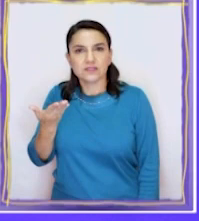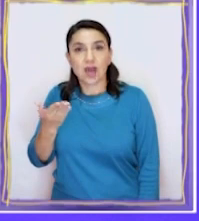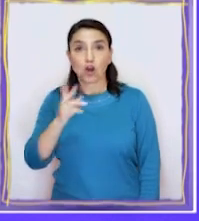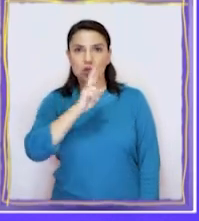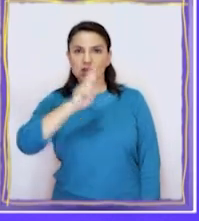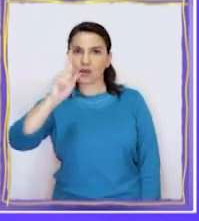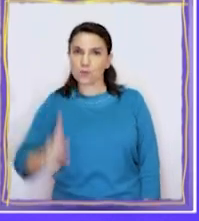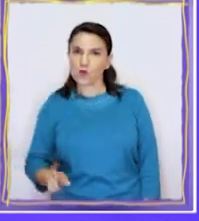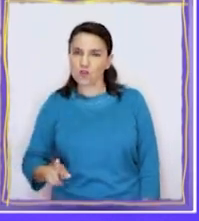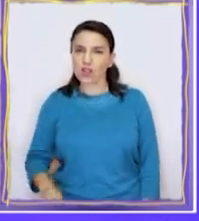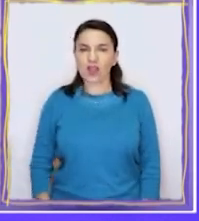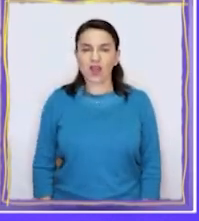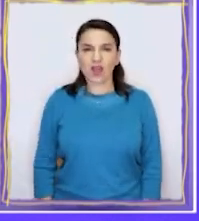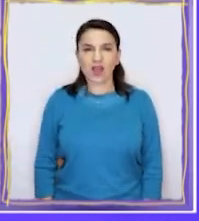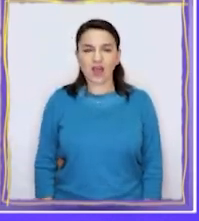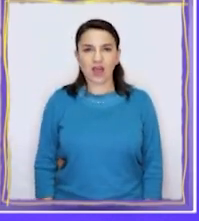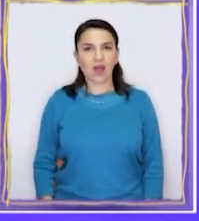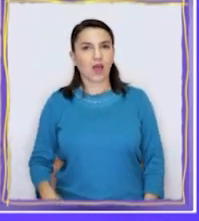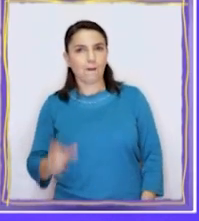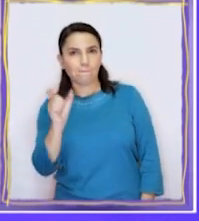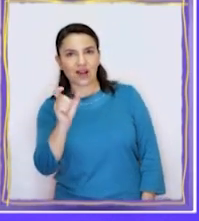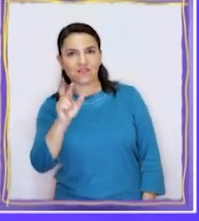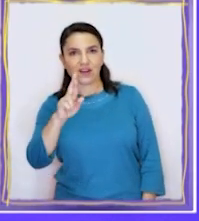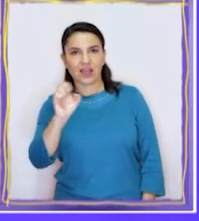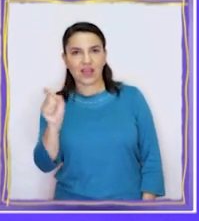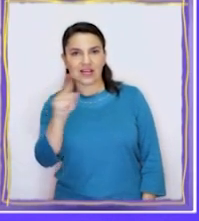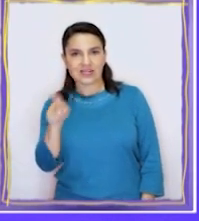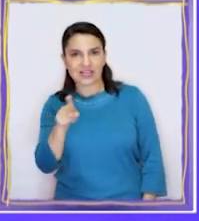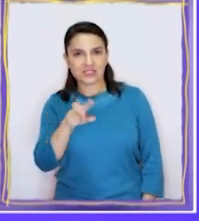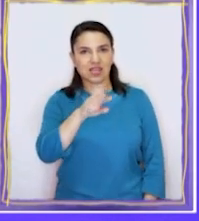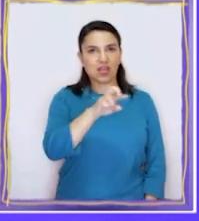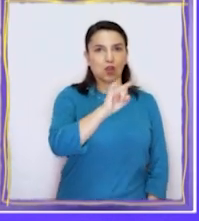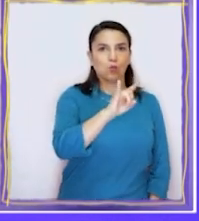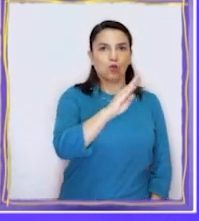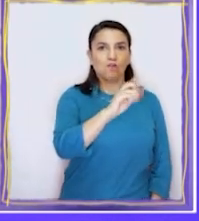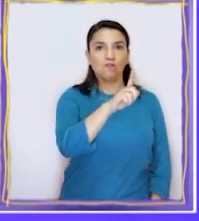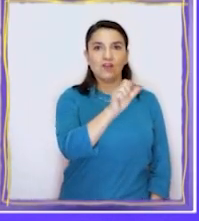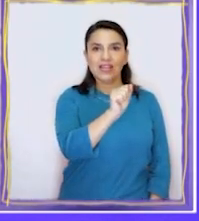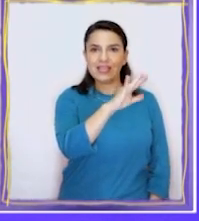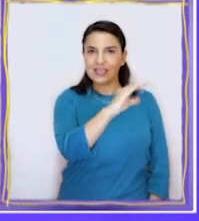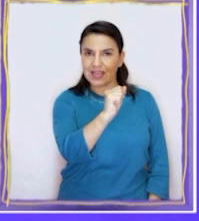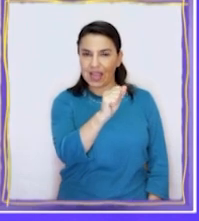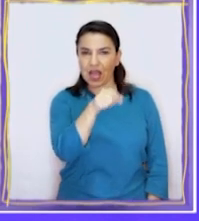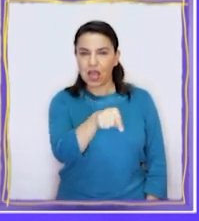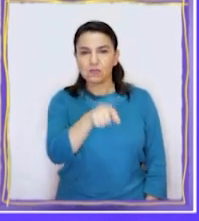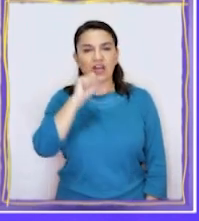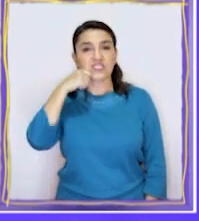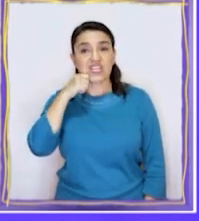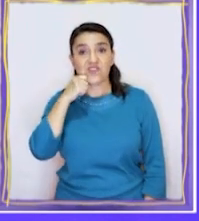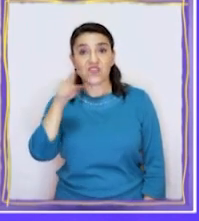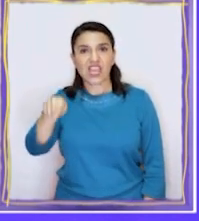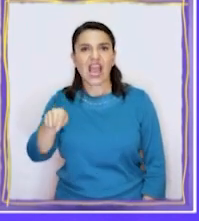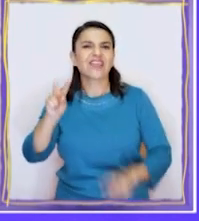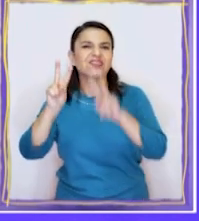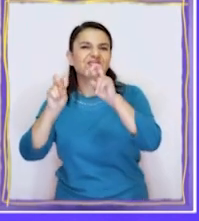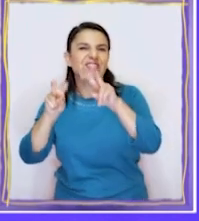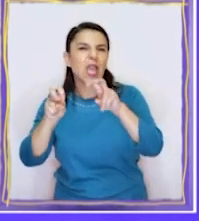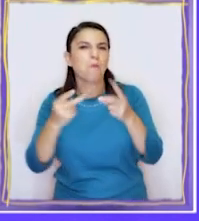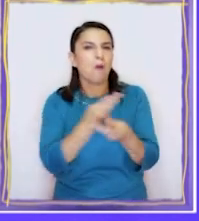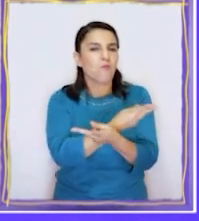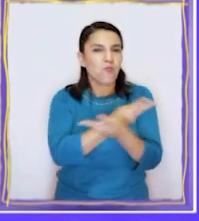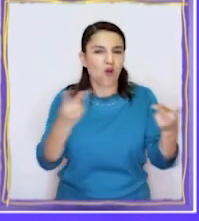concepto de república que viene de res pública que significa la cosa pública.